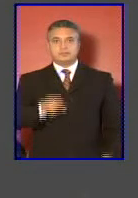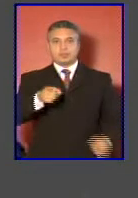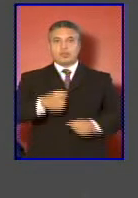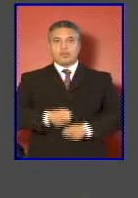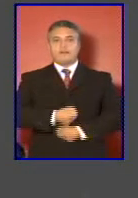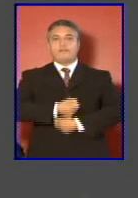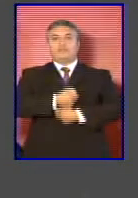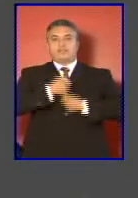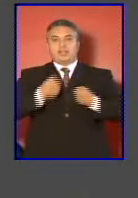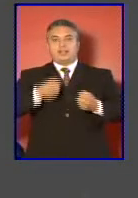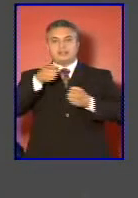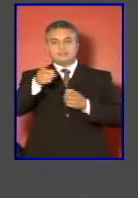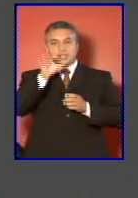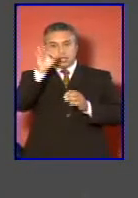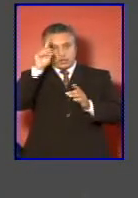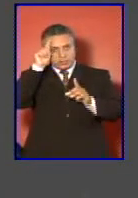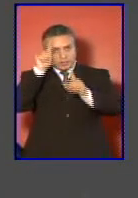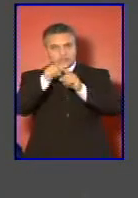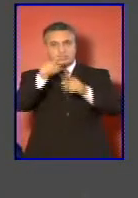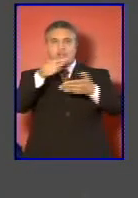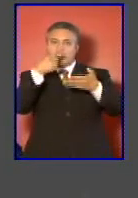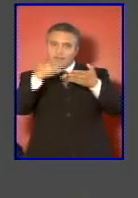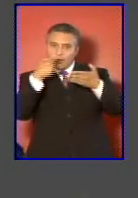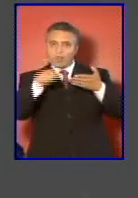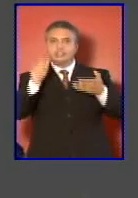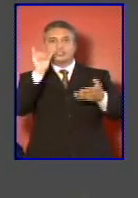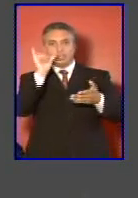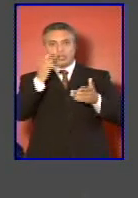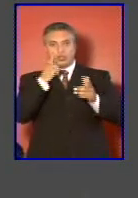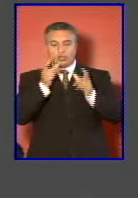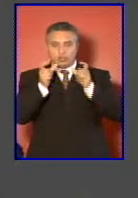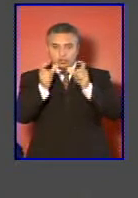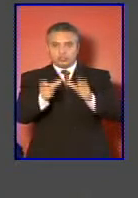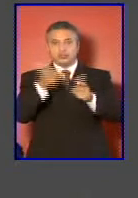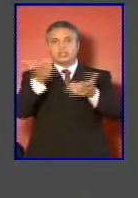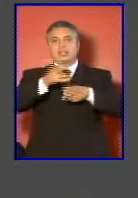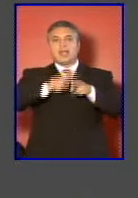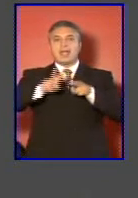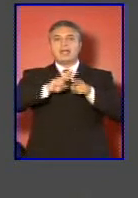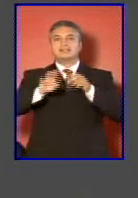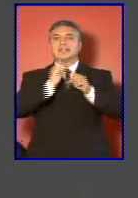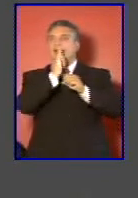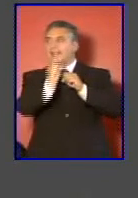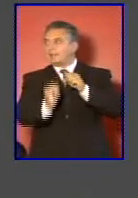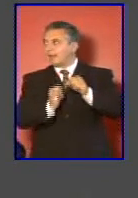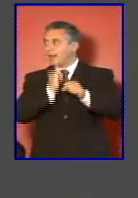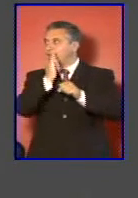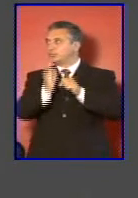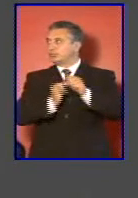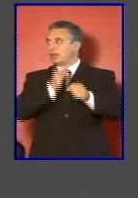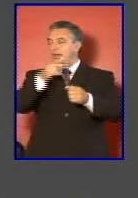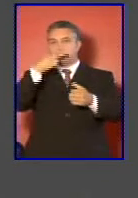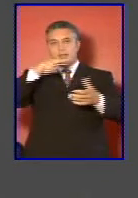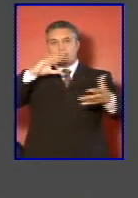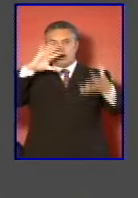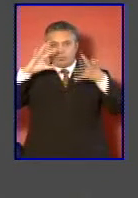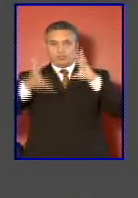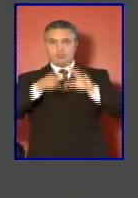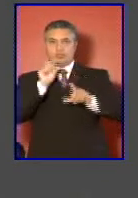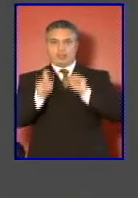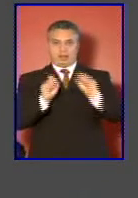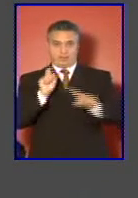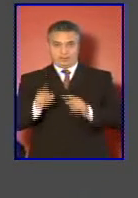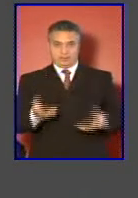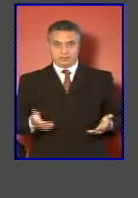Fortalece la orientación, evaluación y control del quehacer internacional del mundo de la defensa.